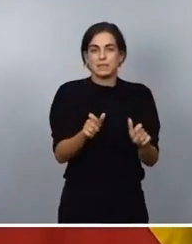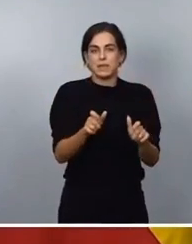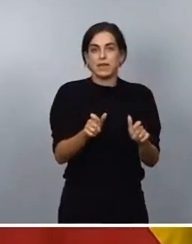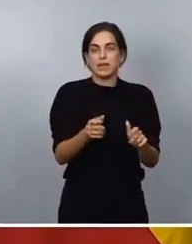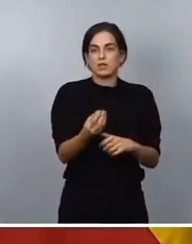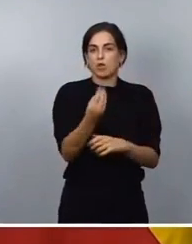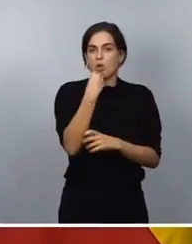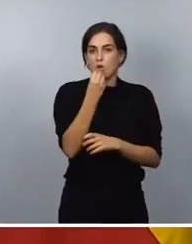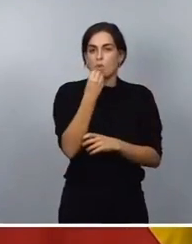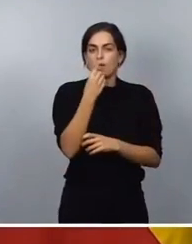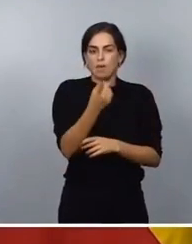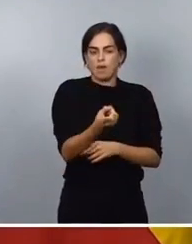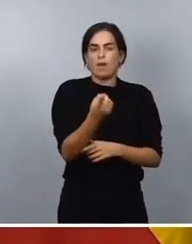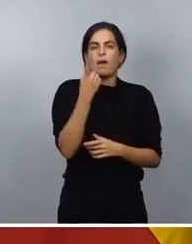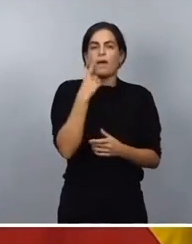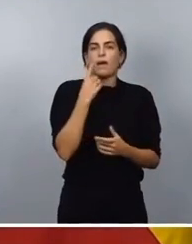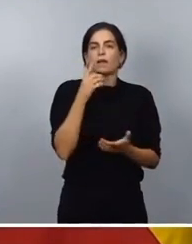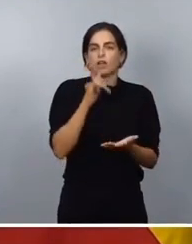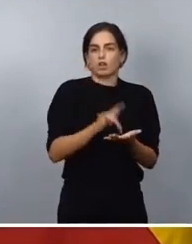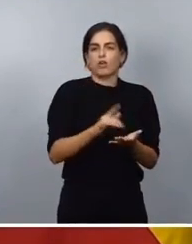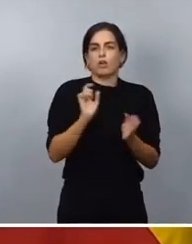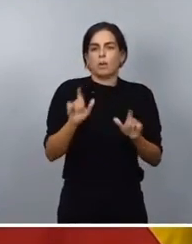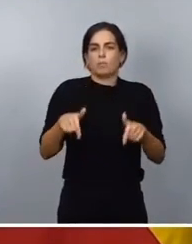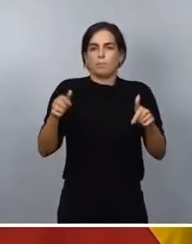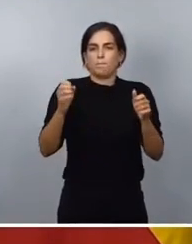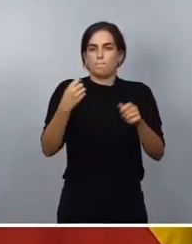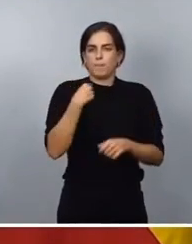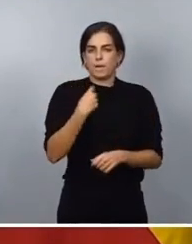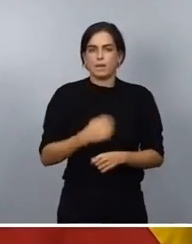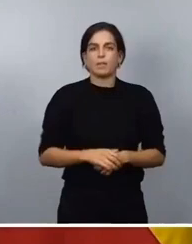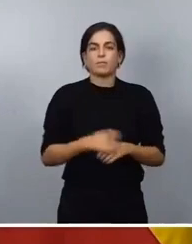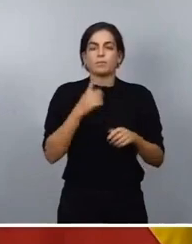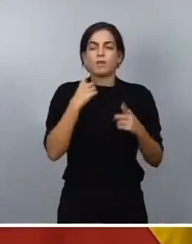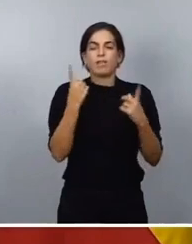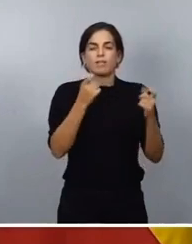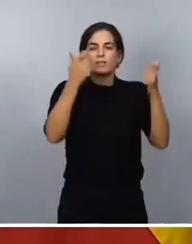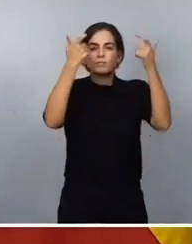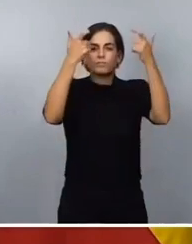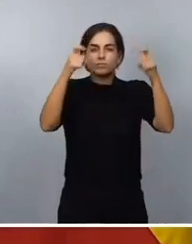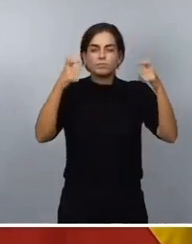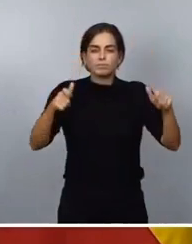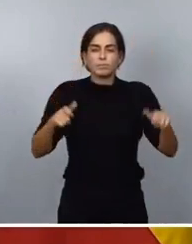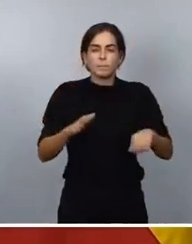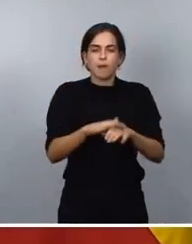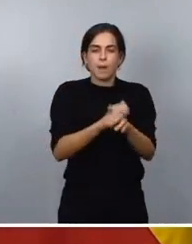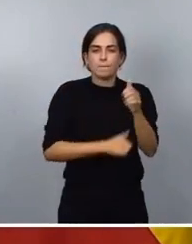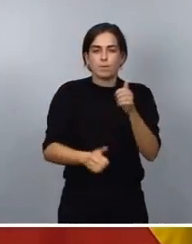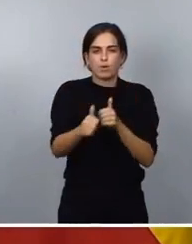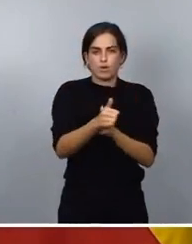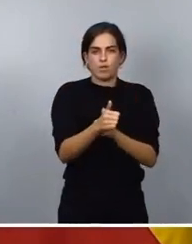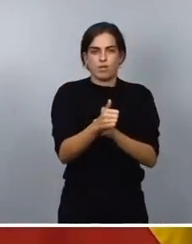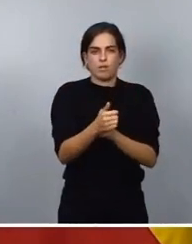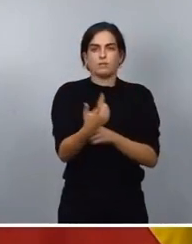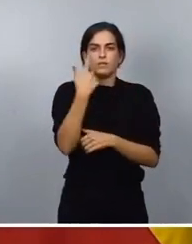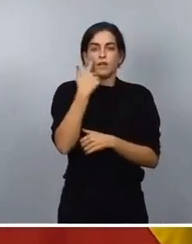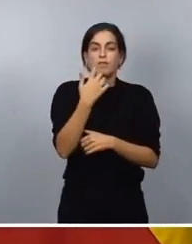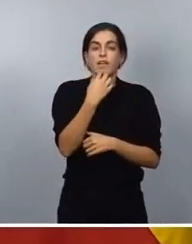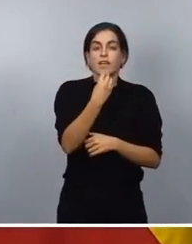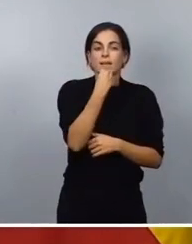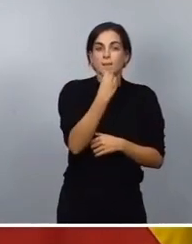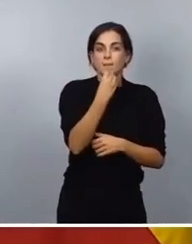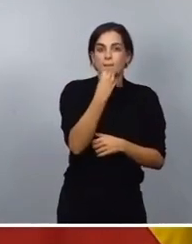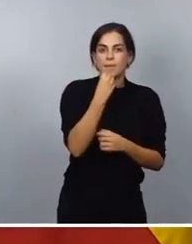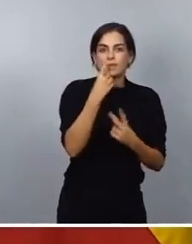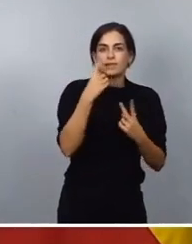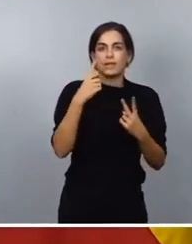nos planteamos una jerarquía de prioridades, donde la alimentación y el destino de los alimentos